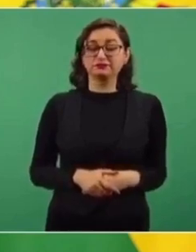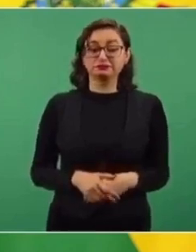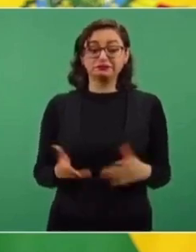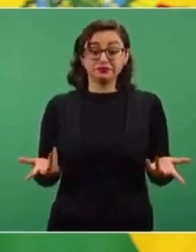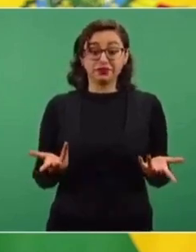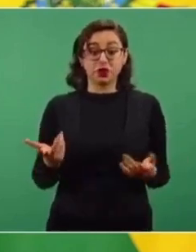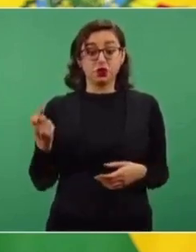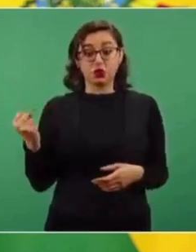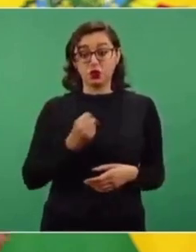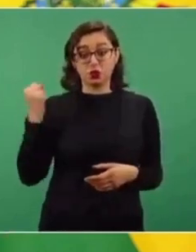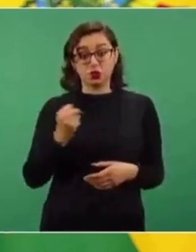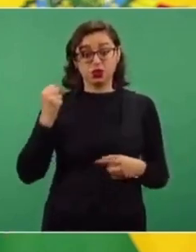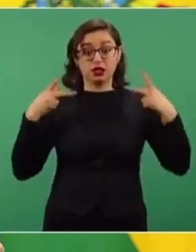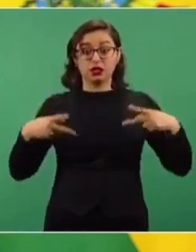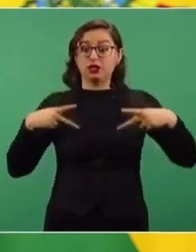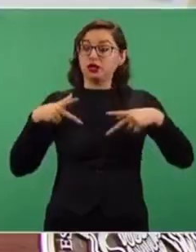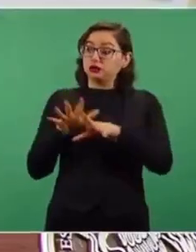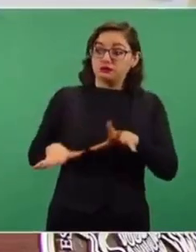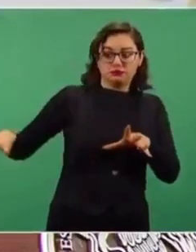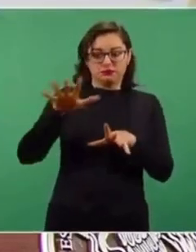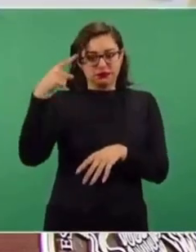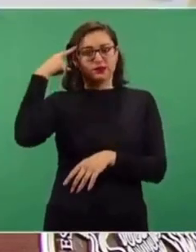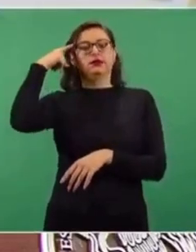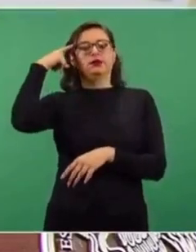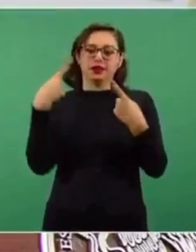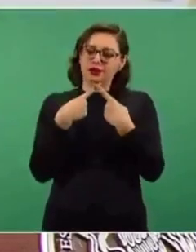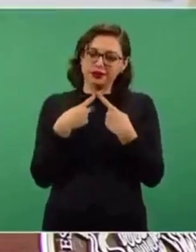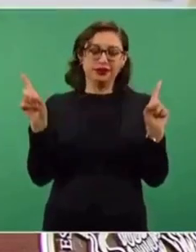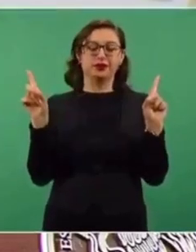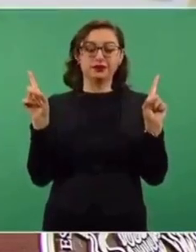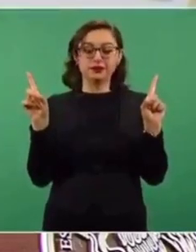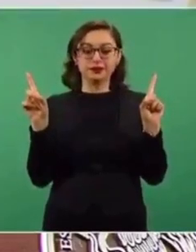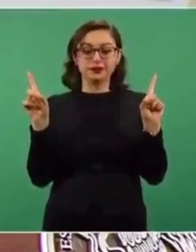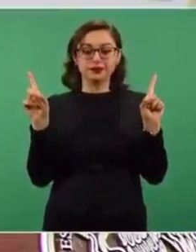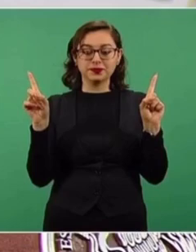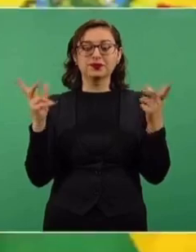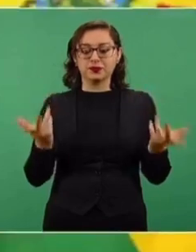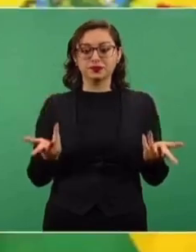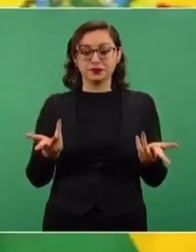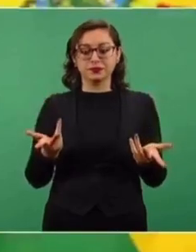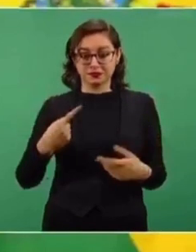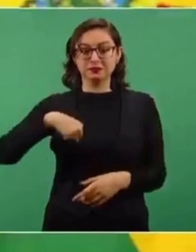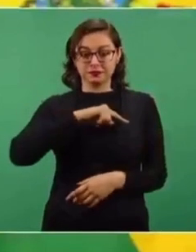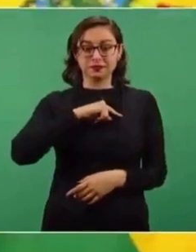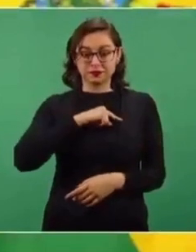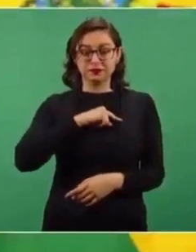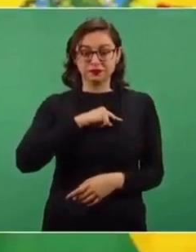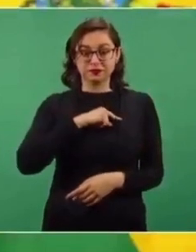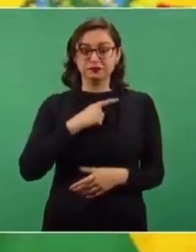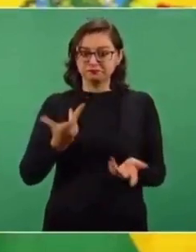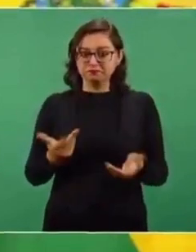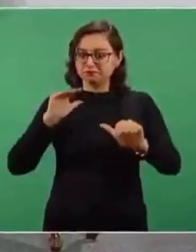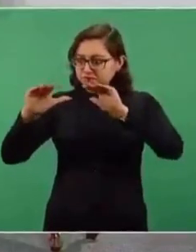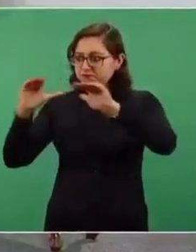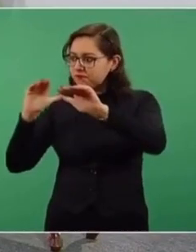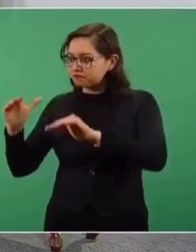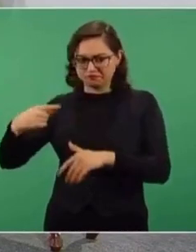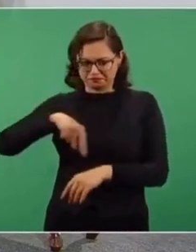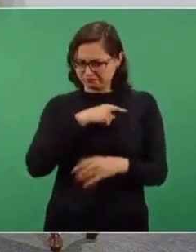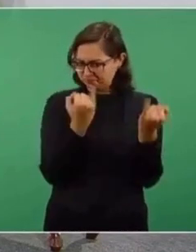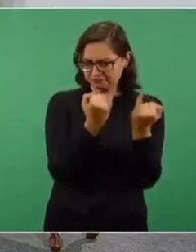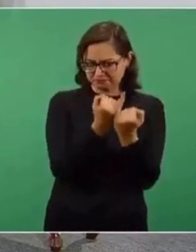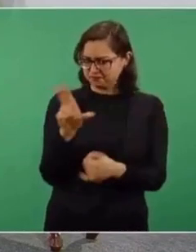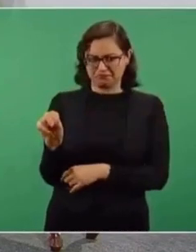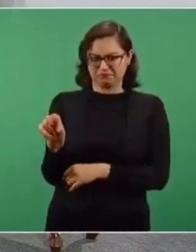Afortunadamente, pues la gente piensa de otra forma, y nosotros también nos dedicamos a decir no somos